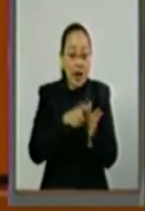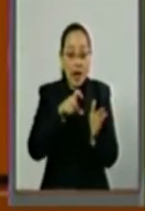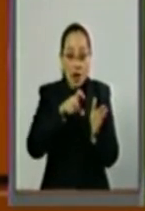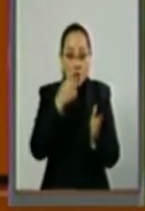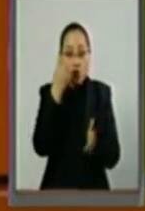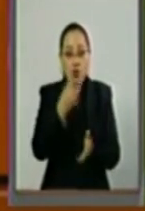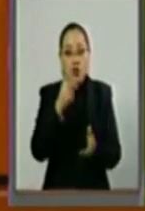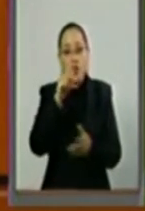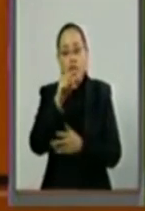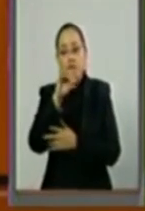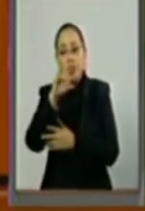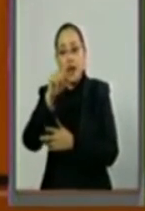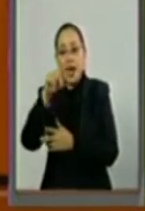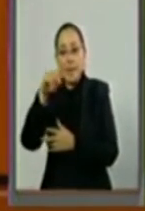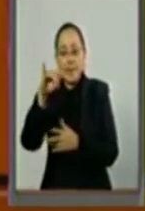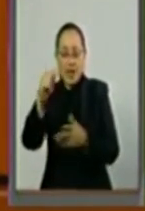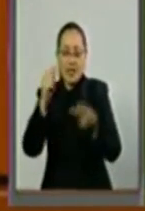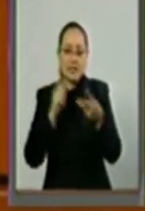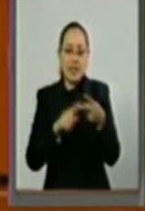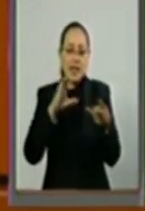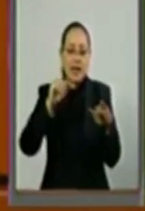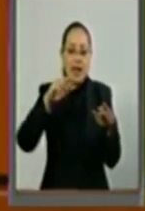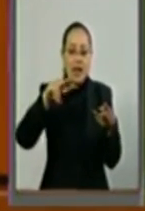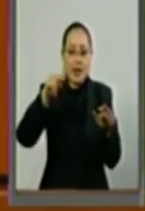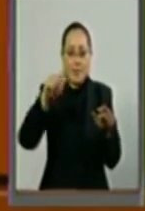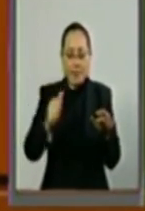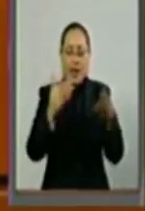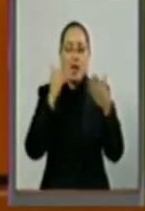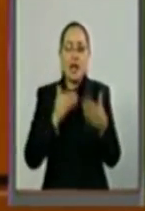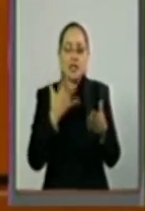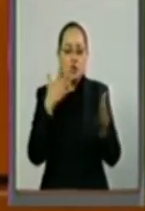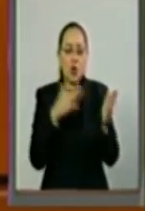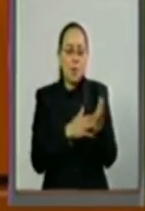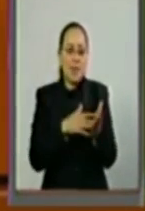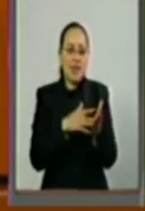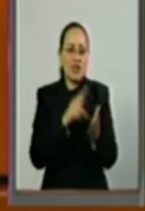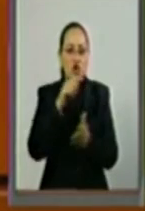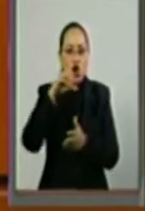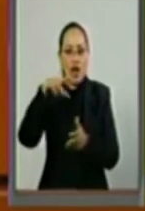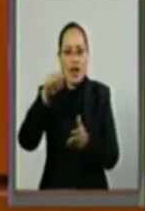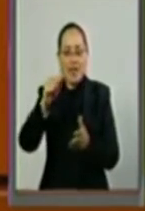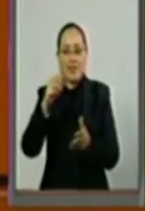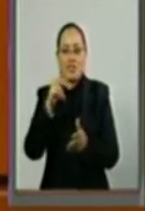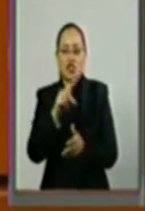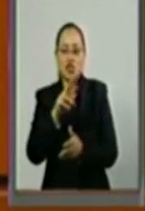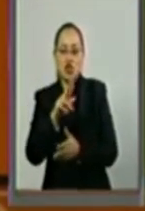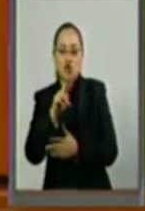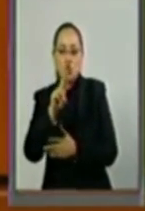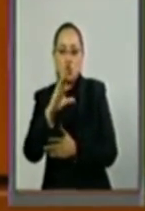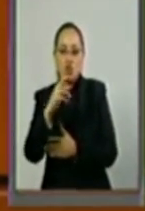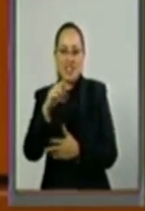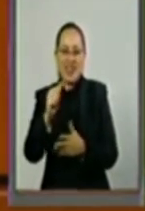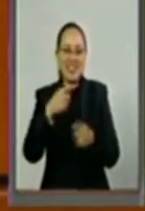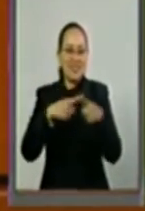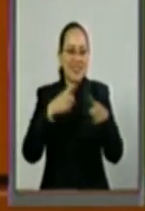mil de carpa y alrededor de 5 mil de trucha, así como de otras especies.